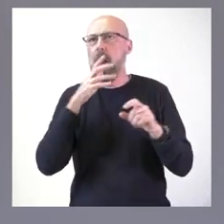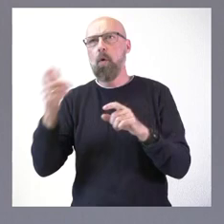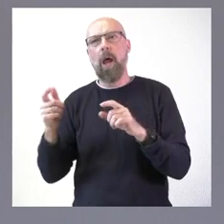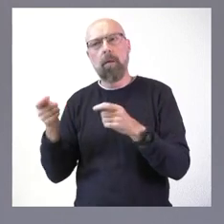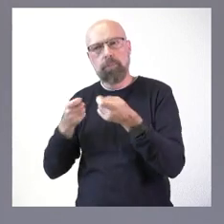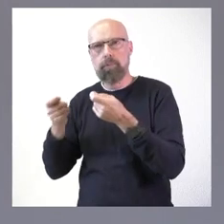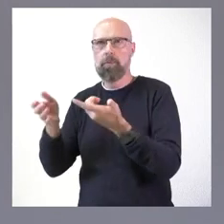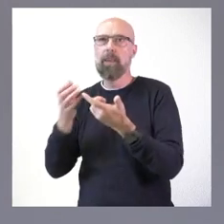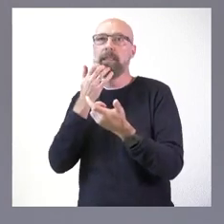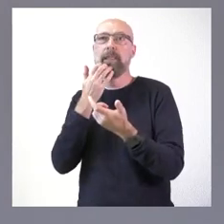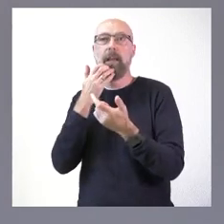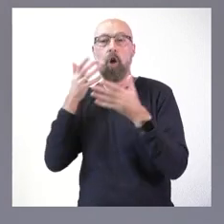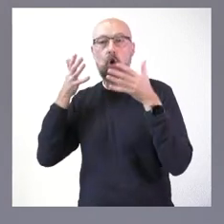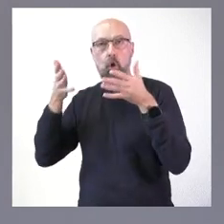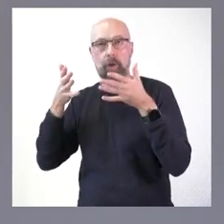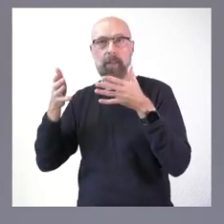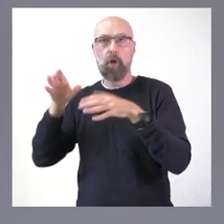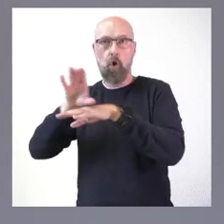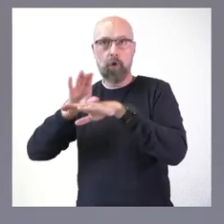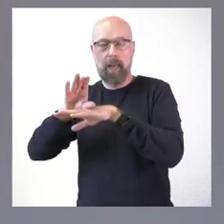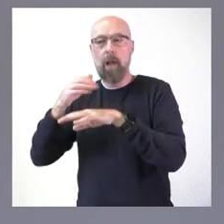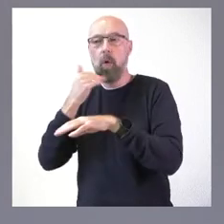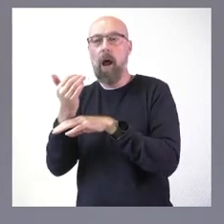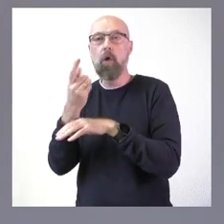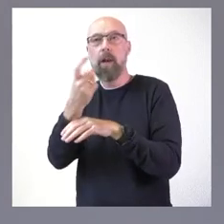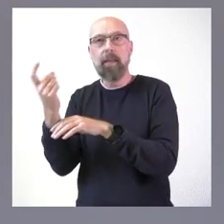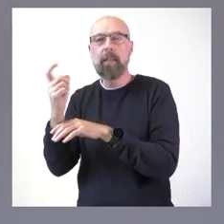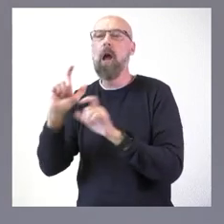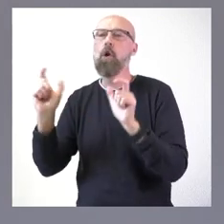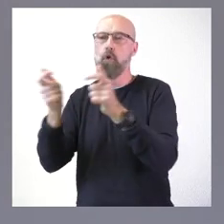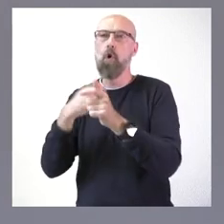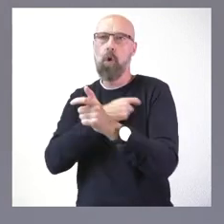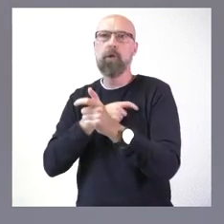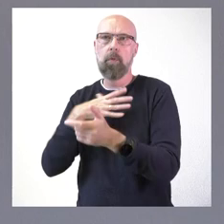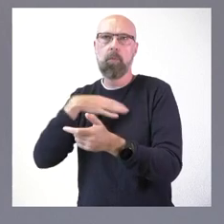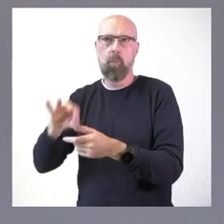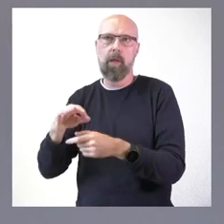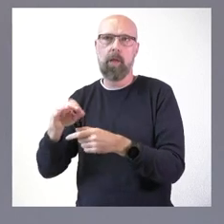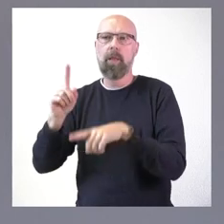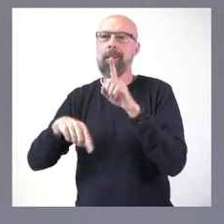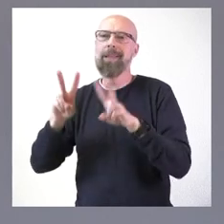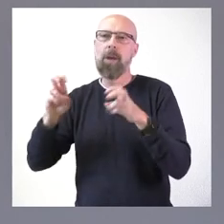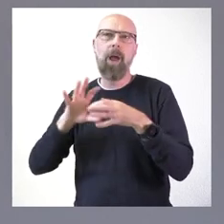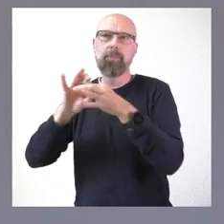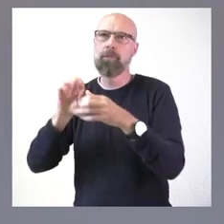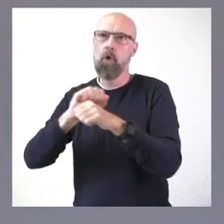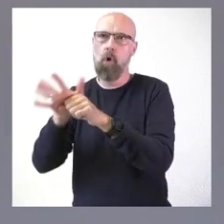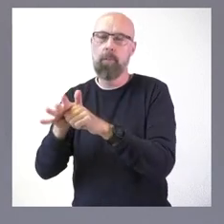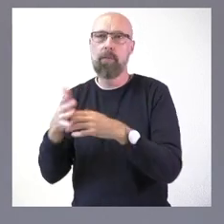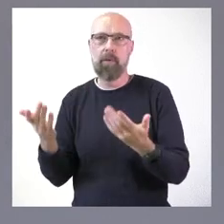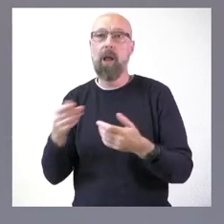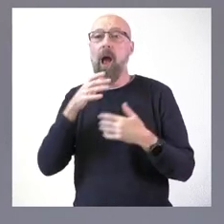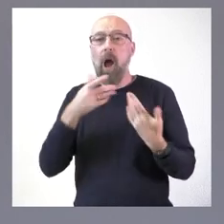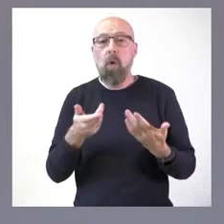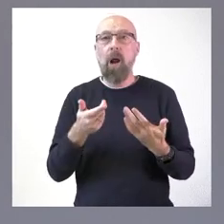el consejero convocaría cuantas comisiones sean imprescindibles en relación con la COVID-19. Afortunadamente, en este momento no lo